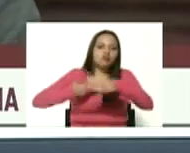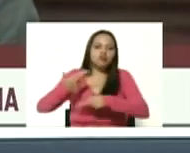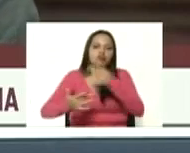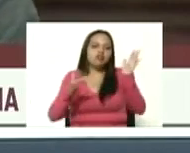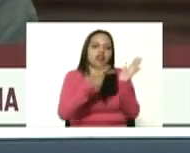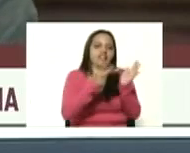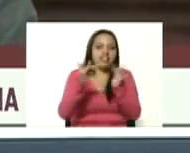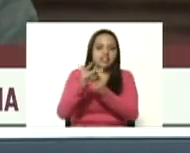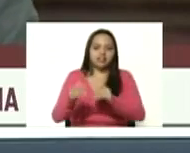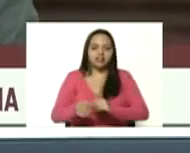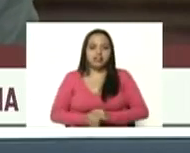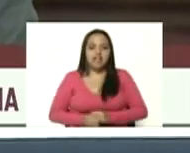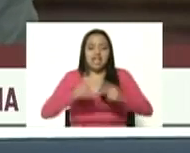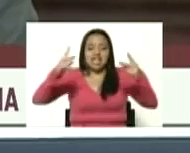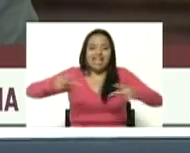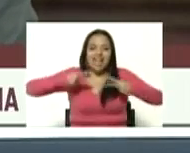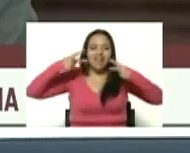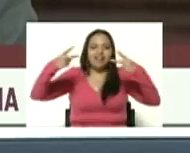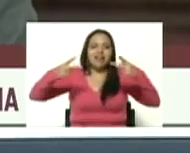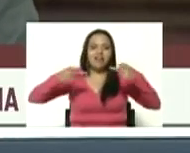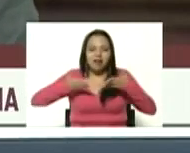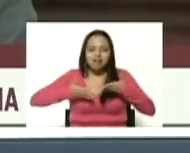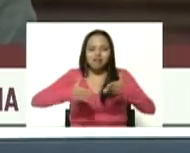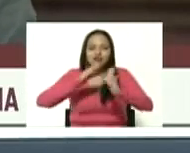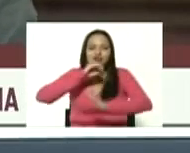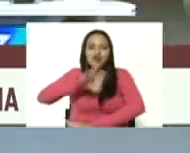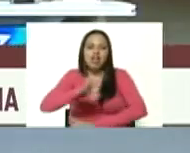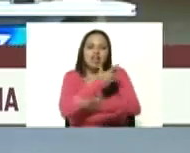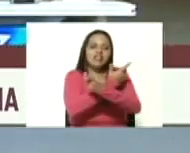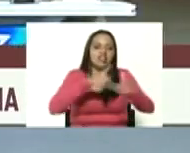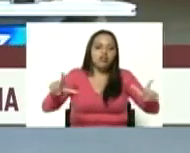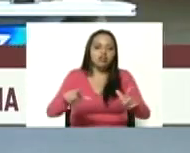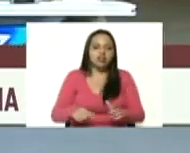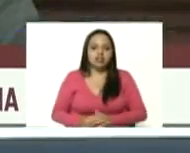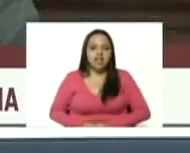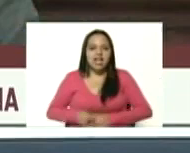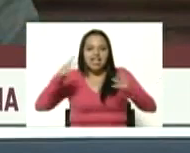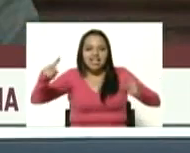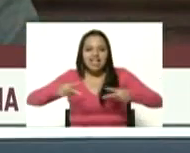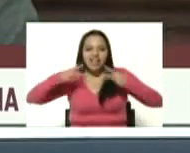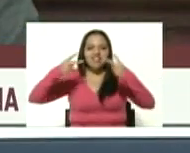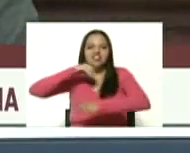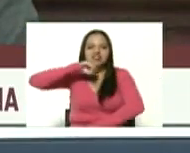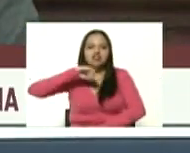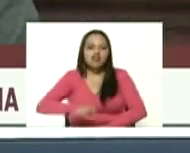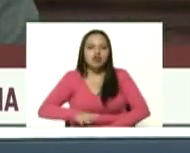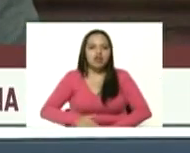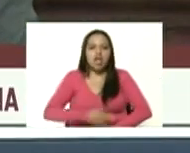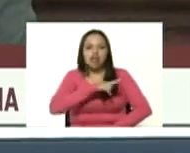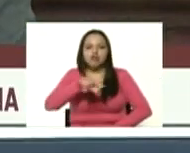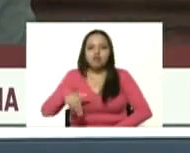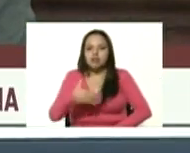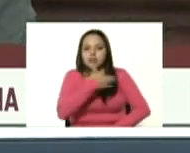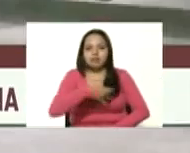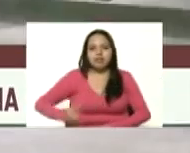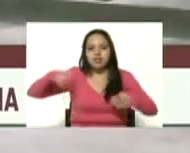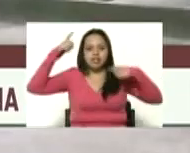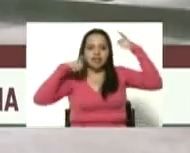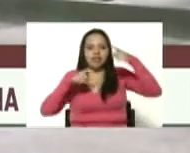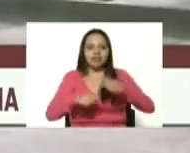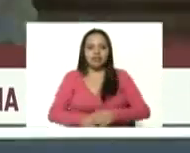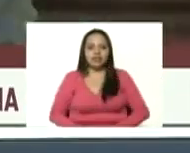abril que viva el legado de los libertadores que viva el legado de nuestro comandante Hugo Chávez